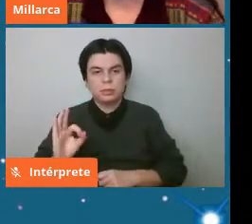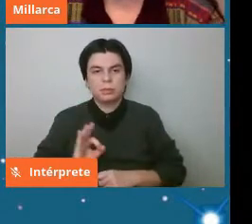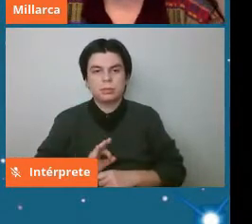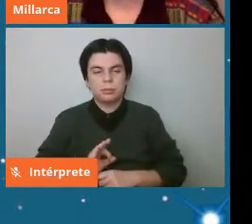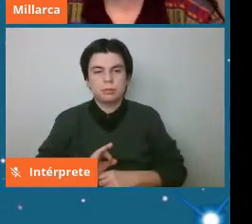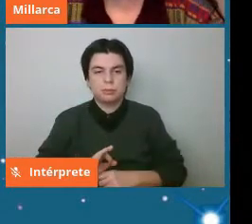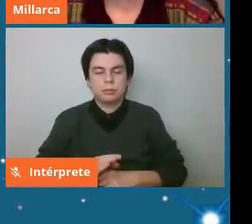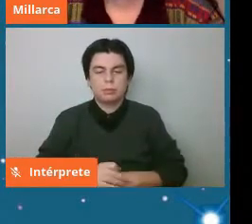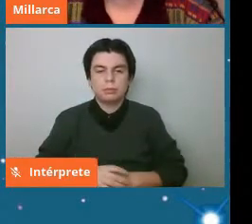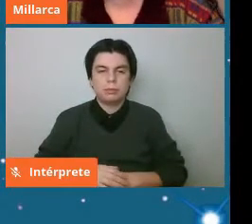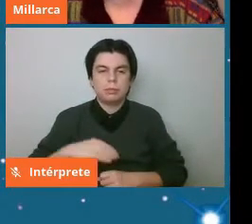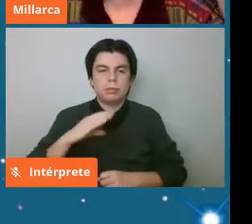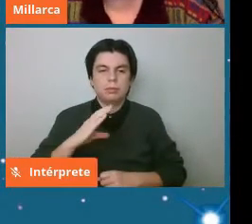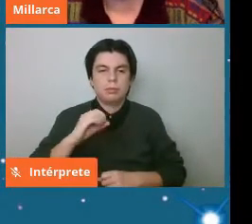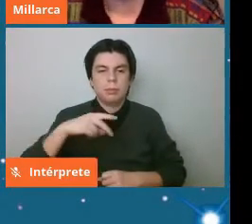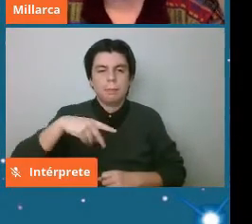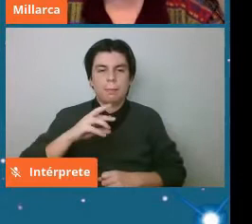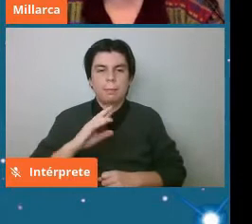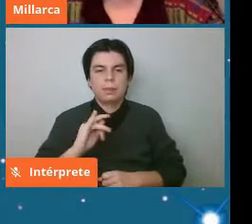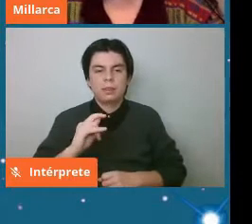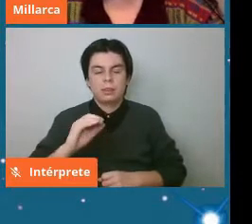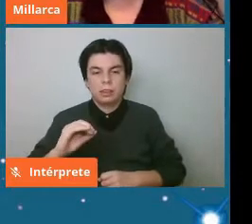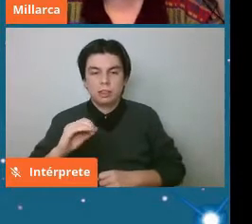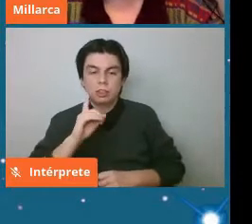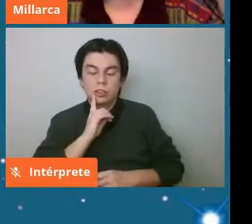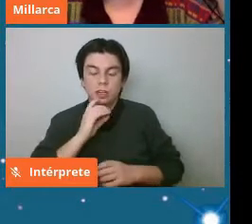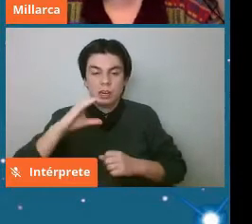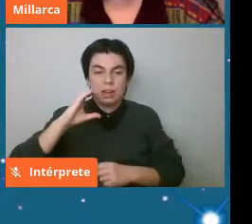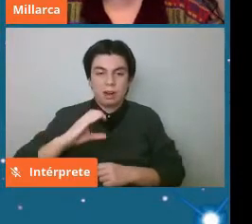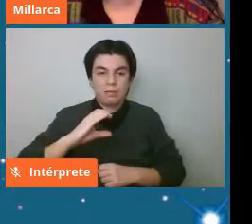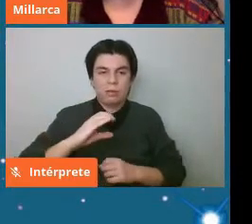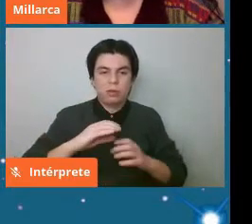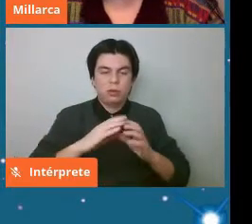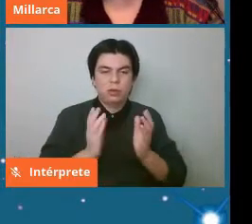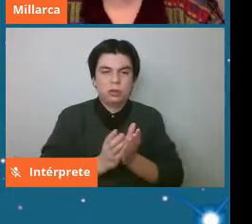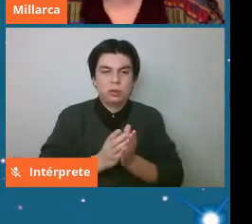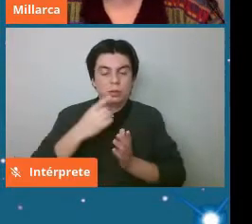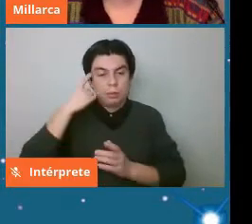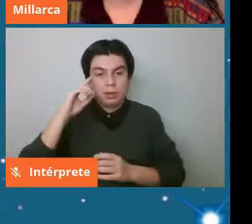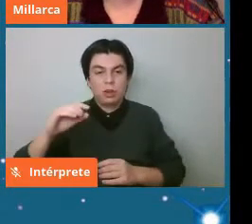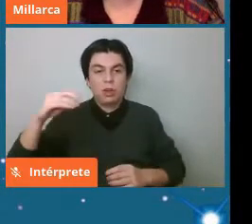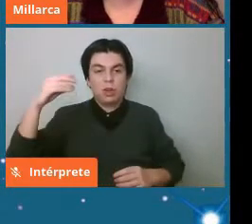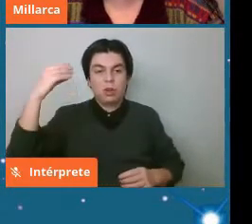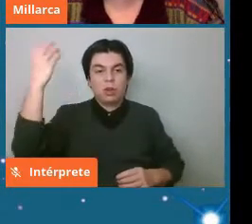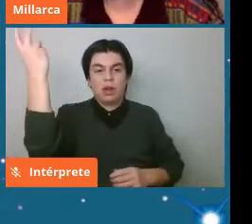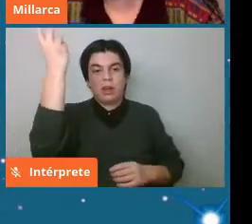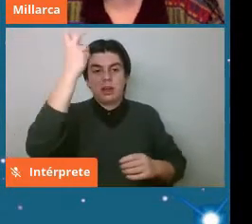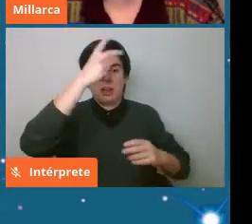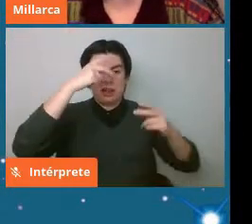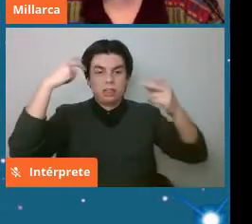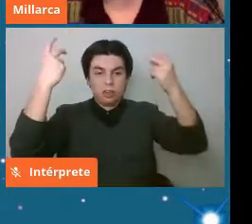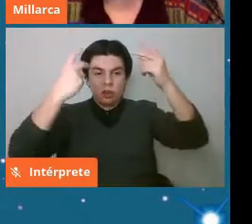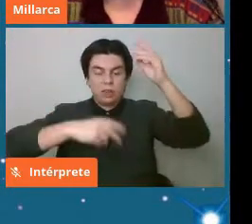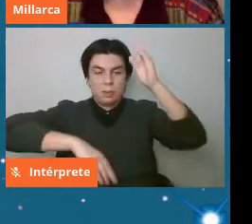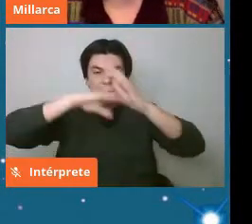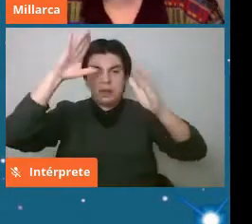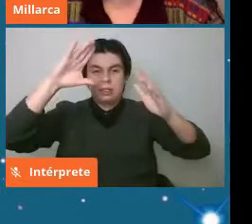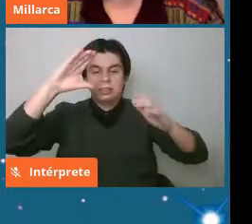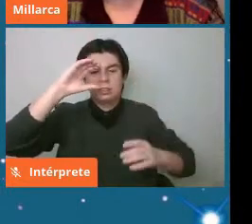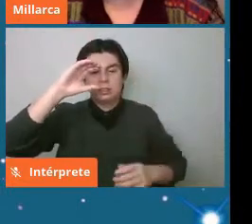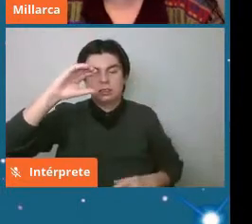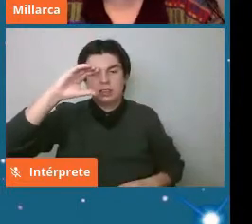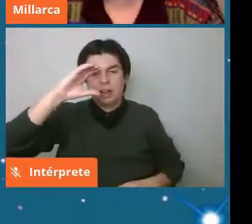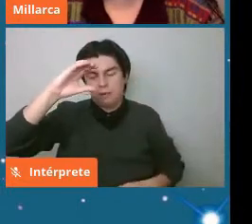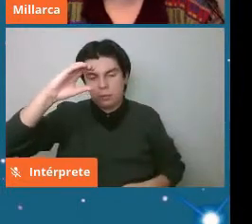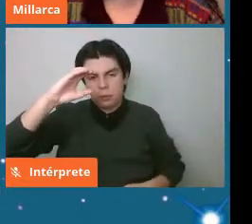tienen carbón que es los carbonáceos a diferencia de los asteroides donde lo que domina son los que tienen carbón y los S